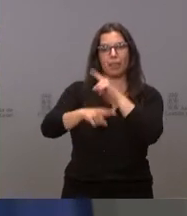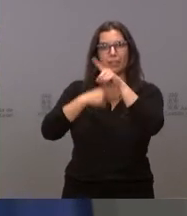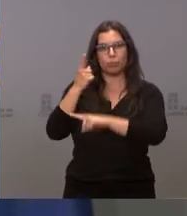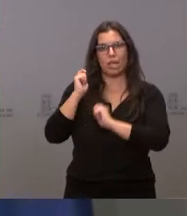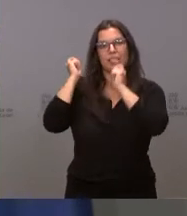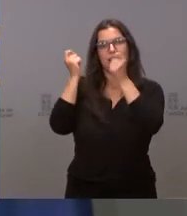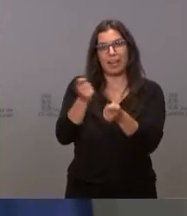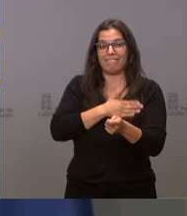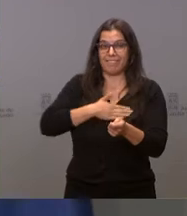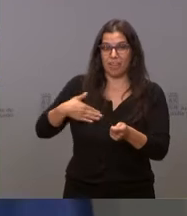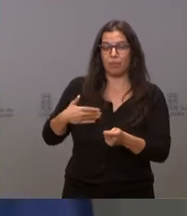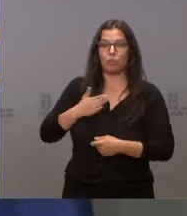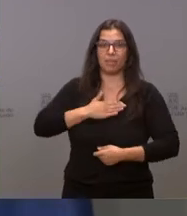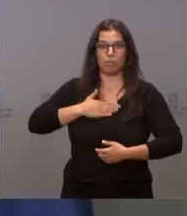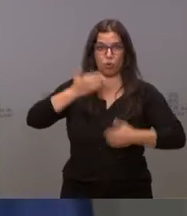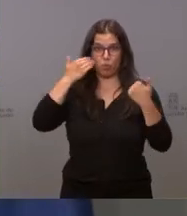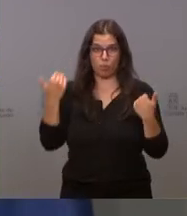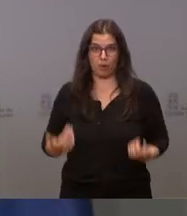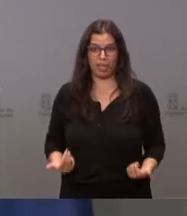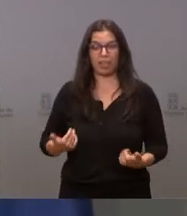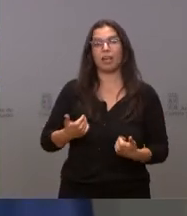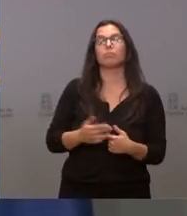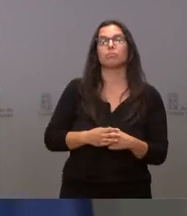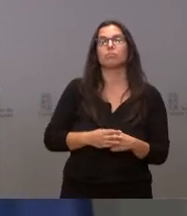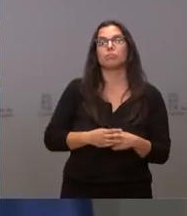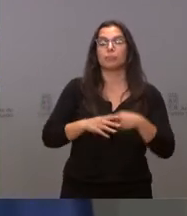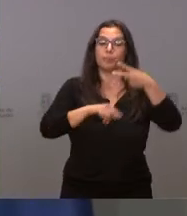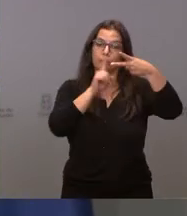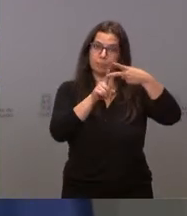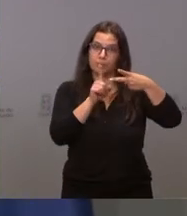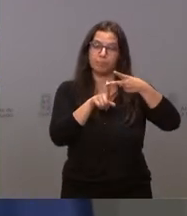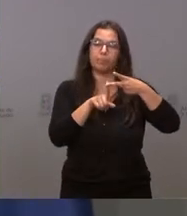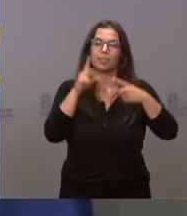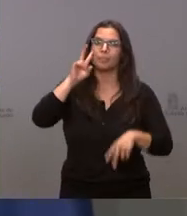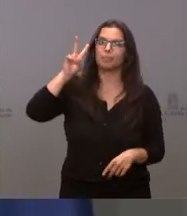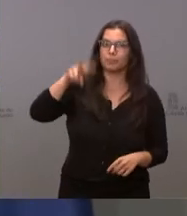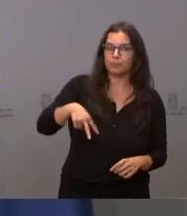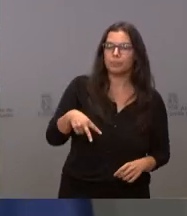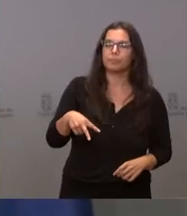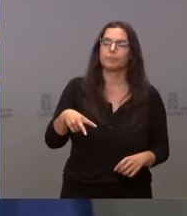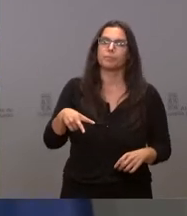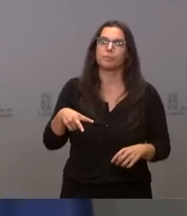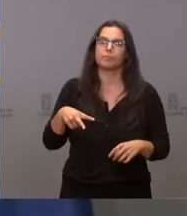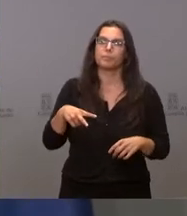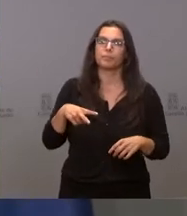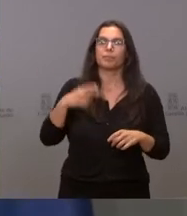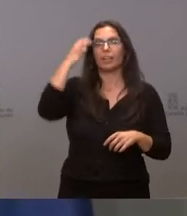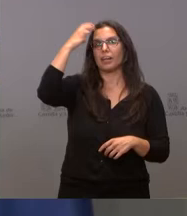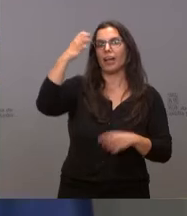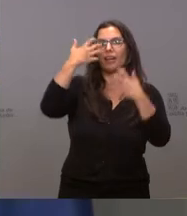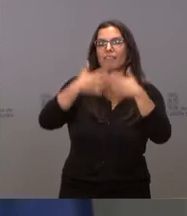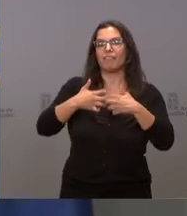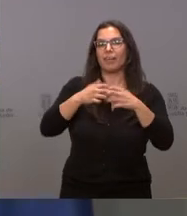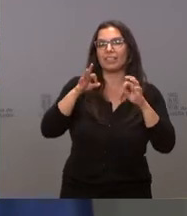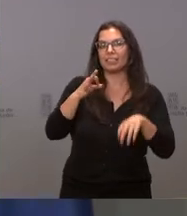declaración como patrimonio de la humanidad de carácter inmaterial. En segundo lugar, el reconocimiento de la Real Fábrica de Cristales